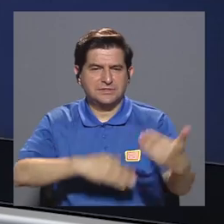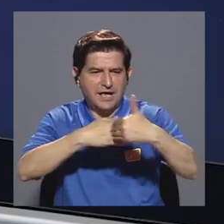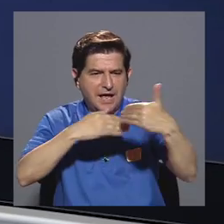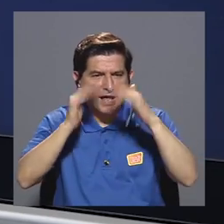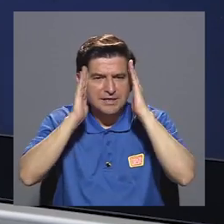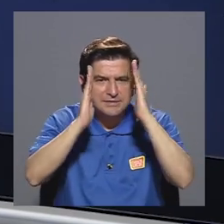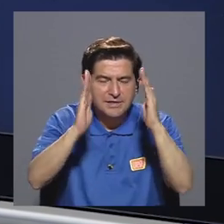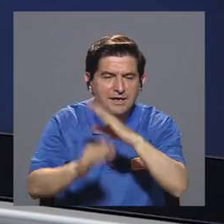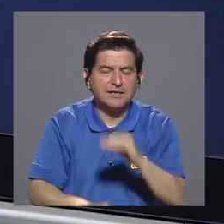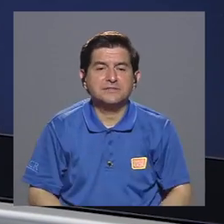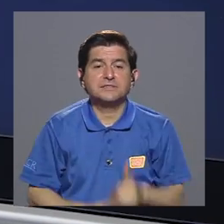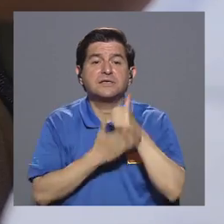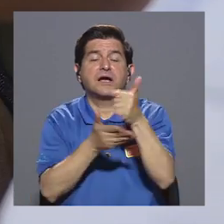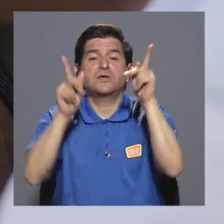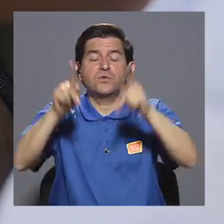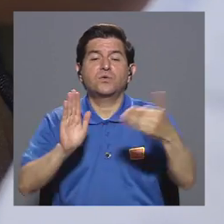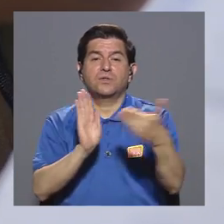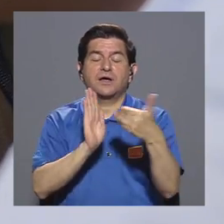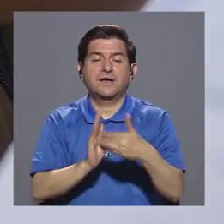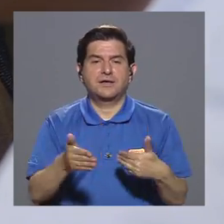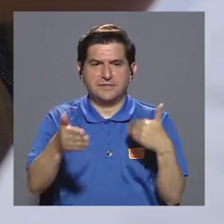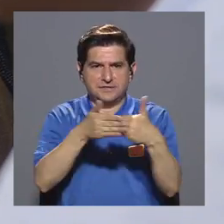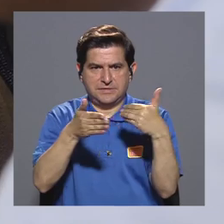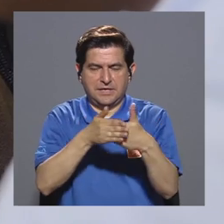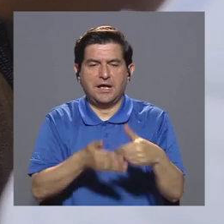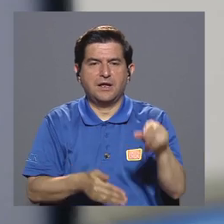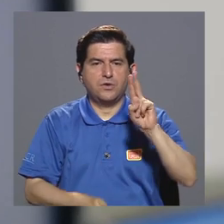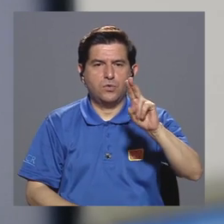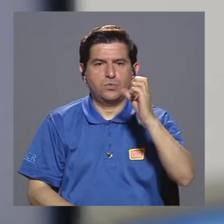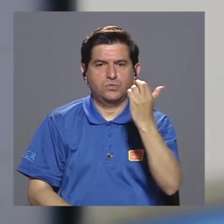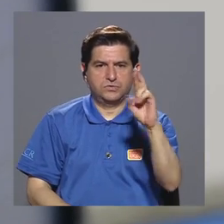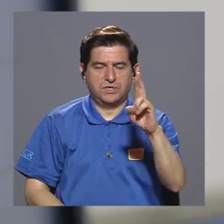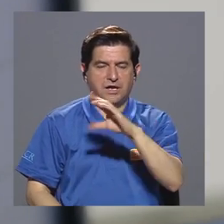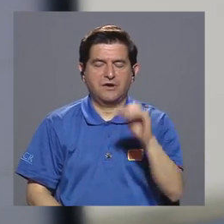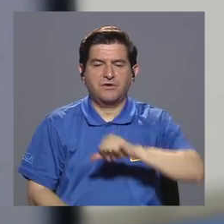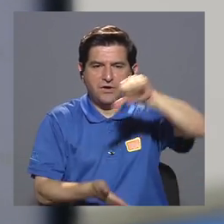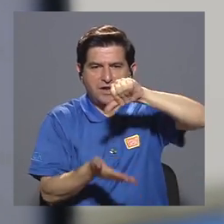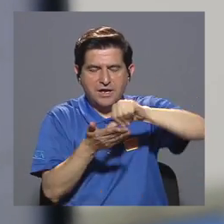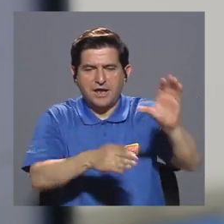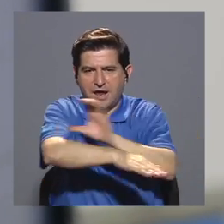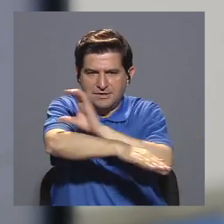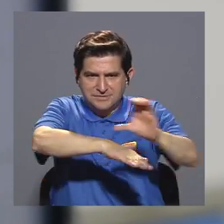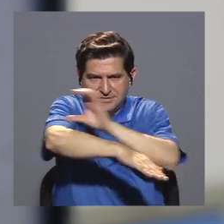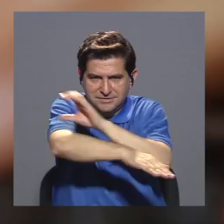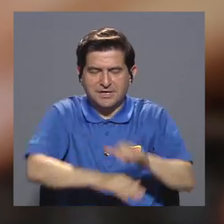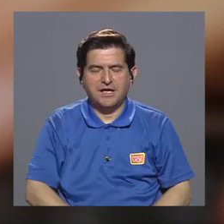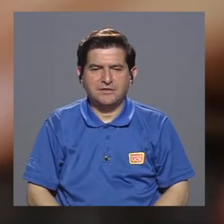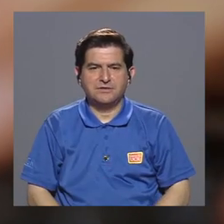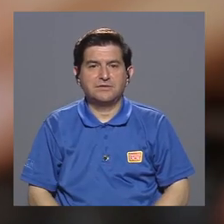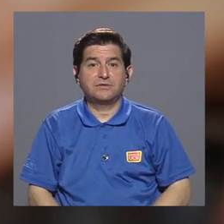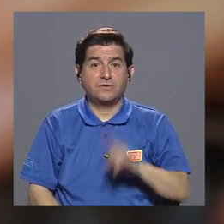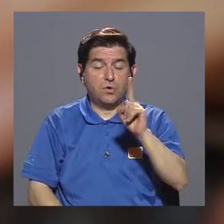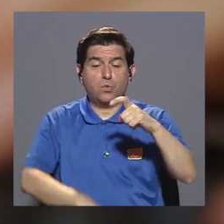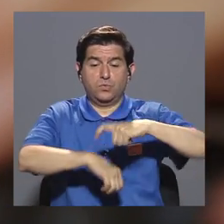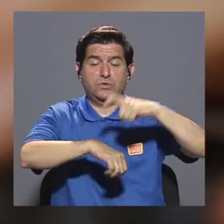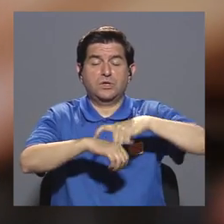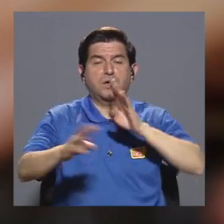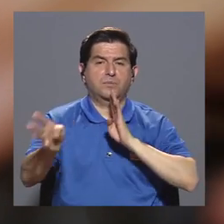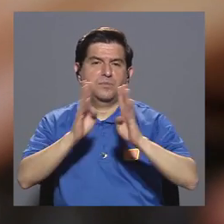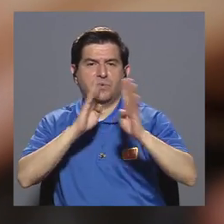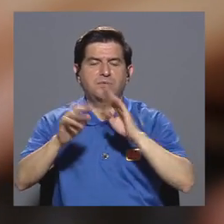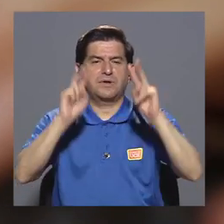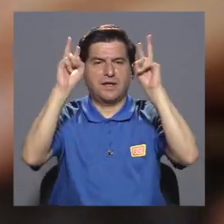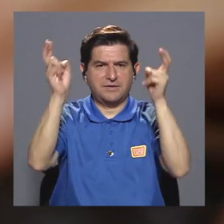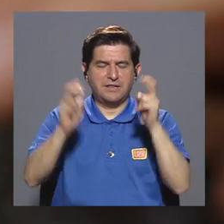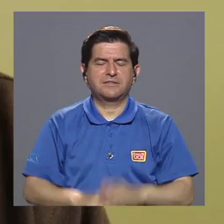ataques y colabora con los afectados. Recientemente, la Universidad de Costa Rica y el Centro de Informática dedicaron un espacio